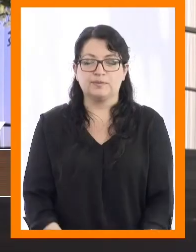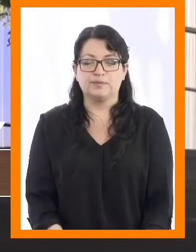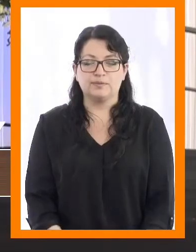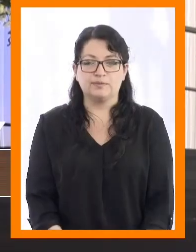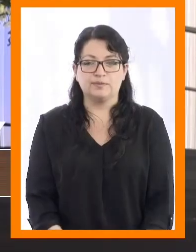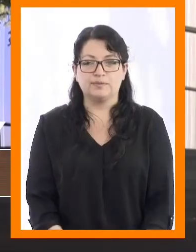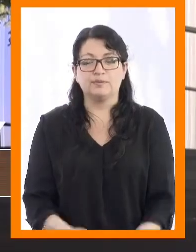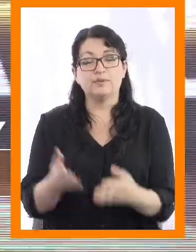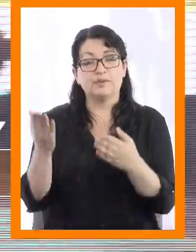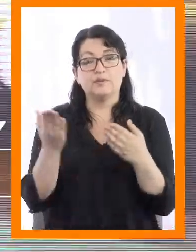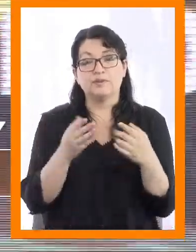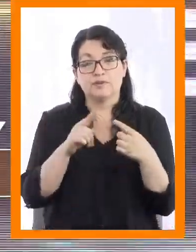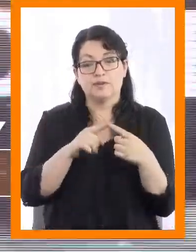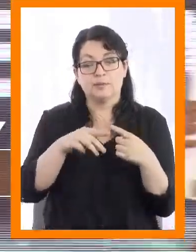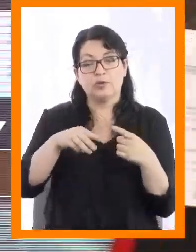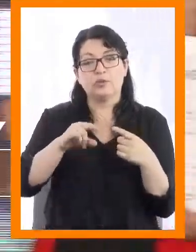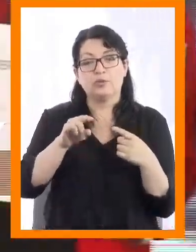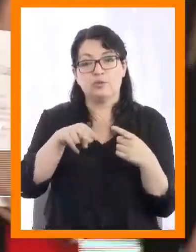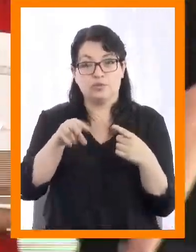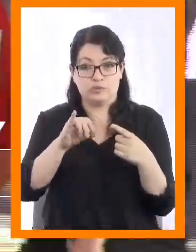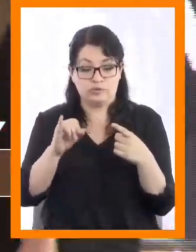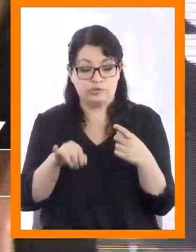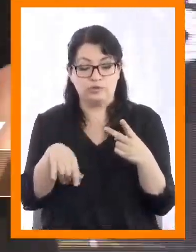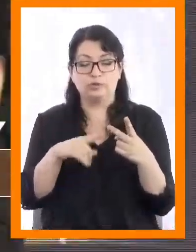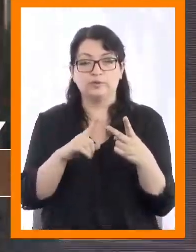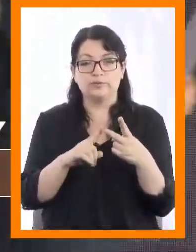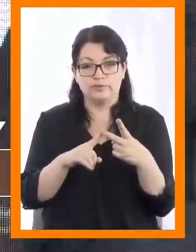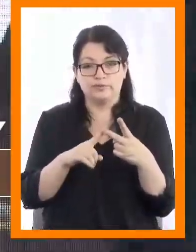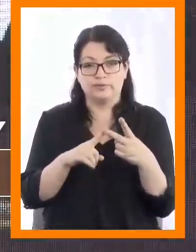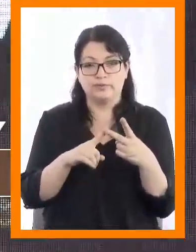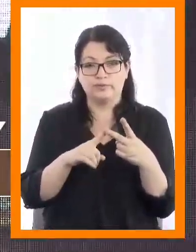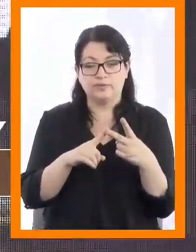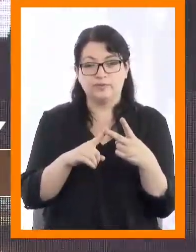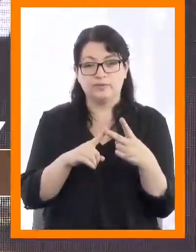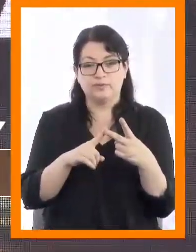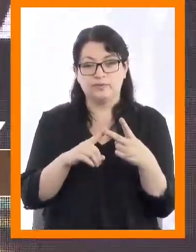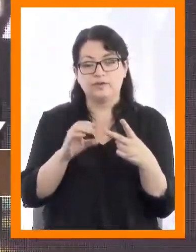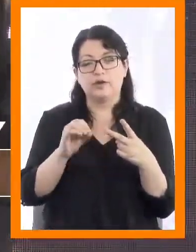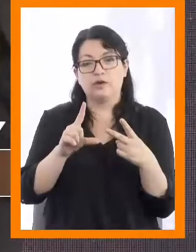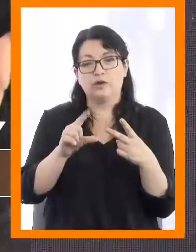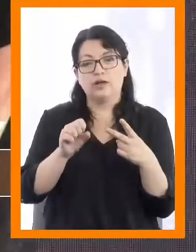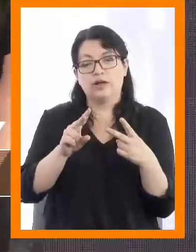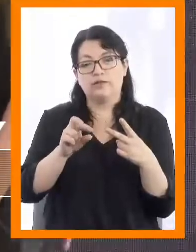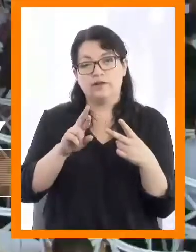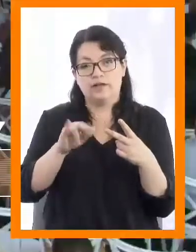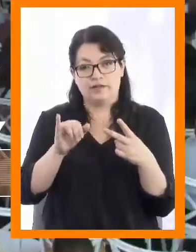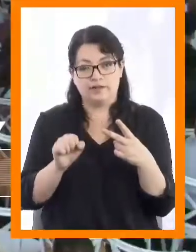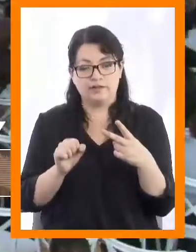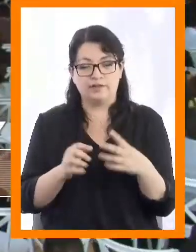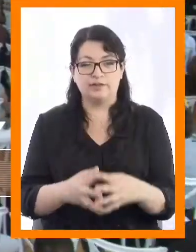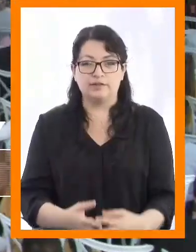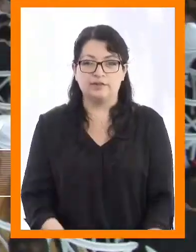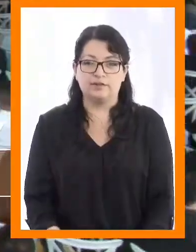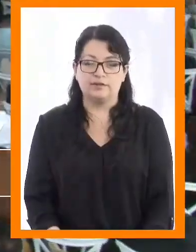Ignacio Andrés Muñoz Catejo, Matías Cristián Olavarría Navarrete.